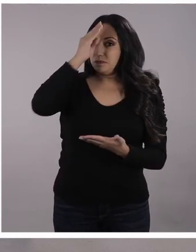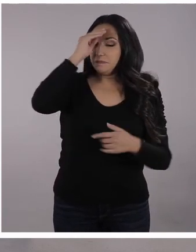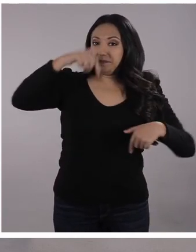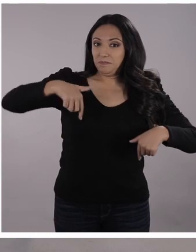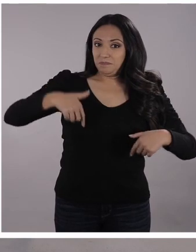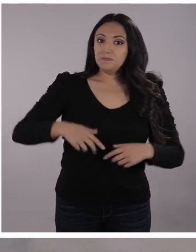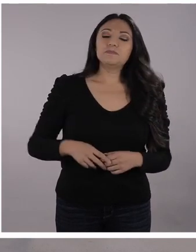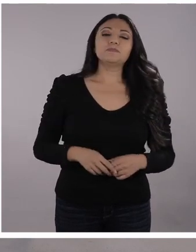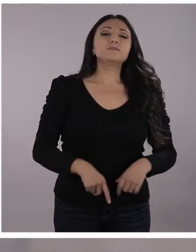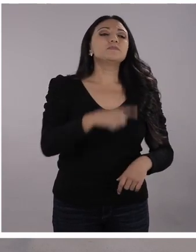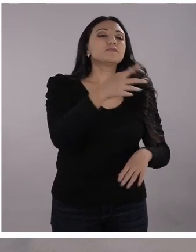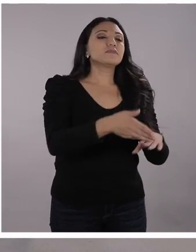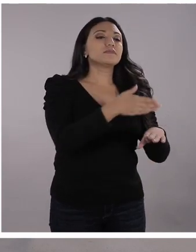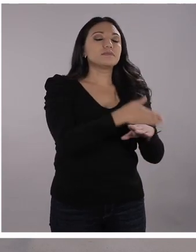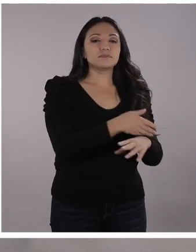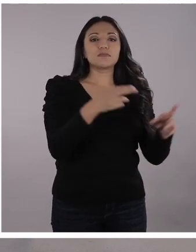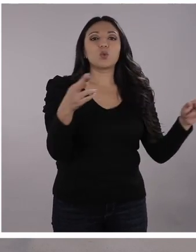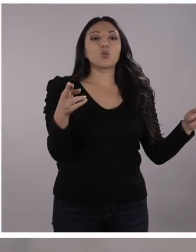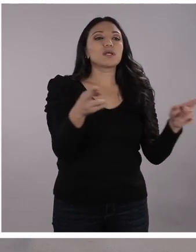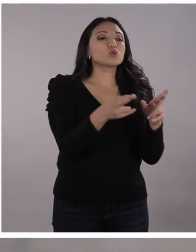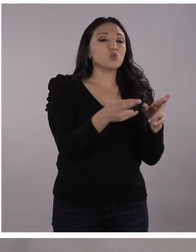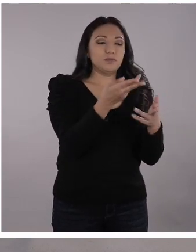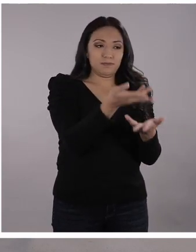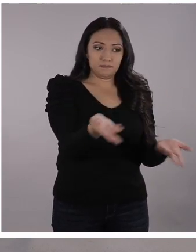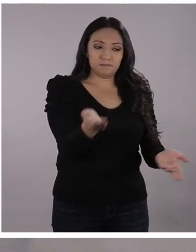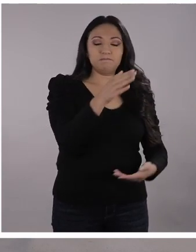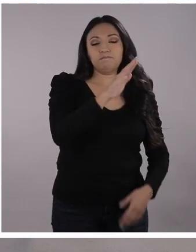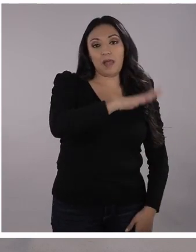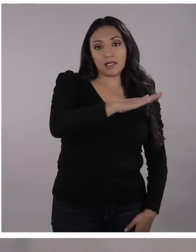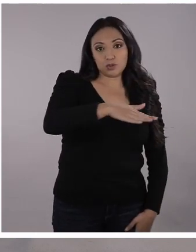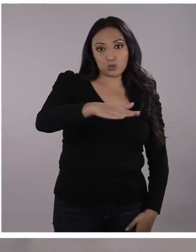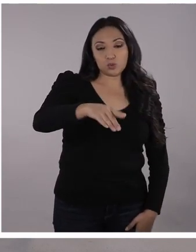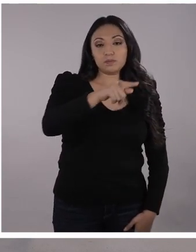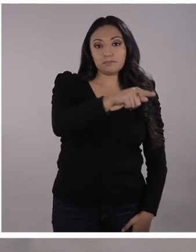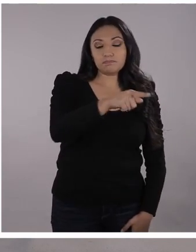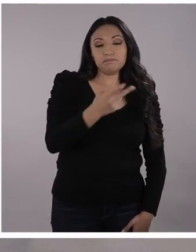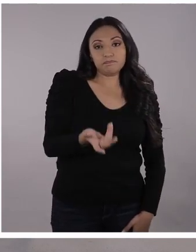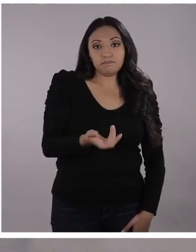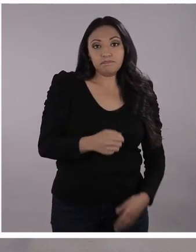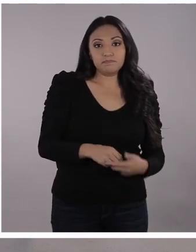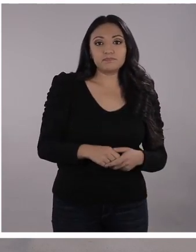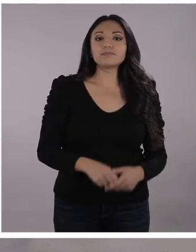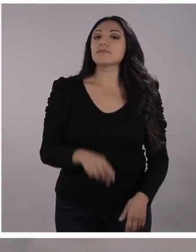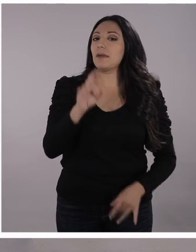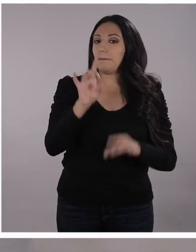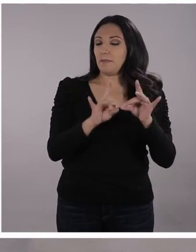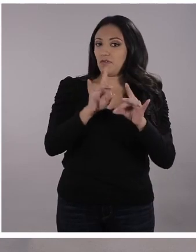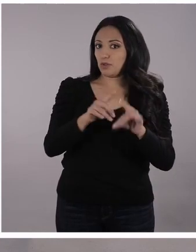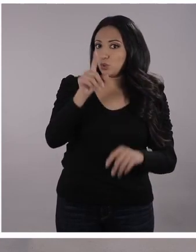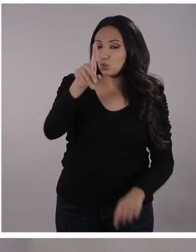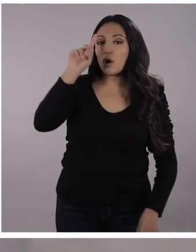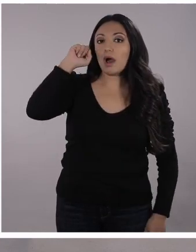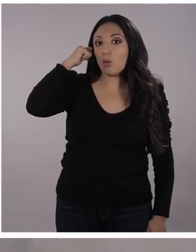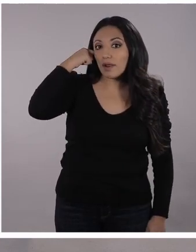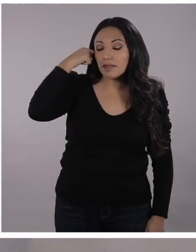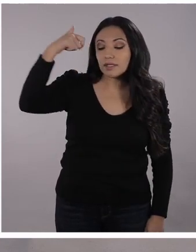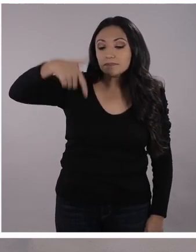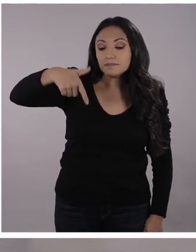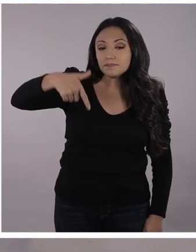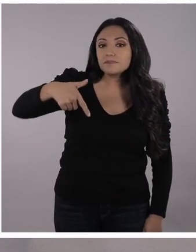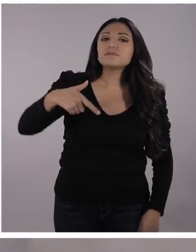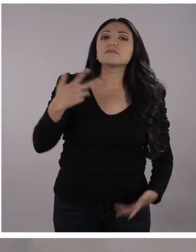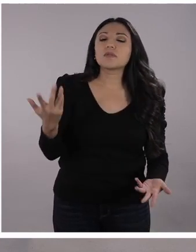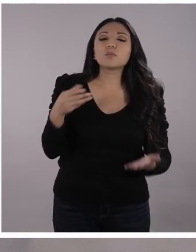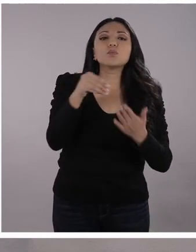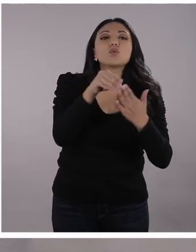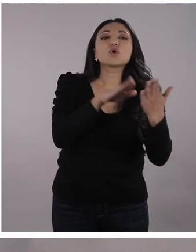profe Gaby. Antes de irnos, dejémosle un pequeño resumen a los chicos para que se igualen en los cuadros. ¿Le parece? Claro que sí. Recuerden que estamos desarrollando este